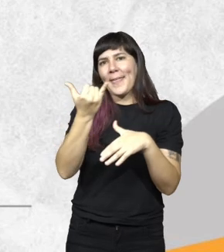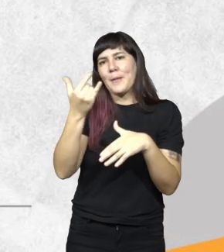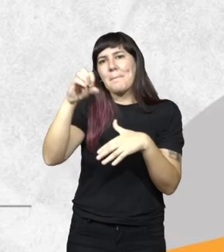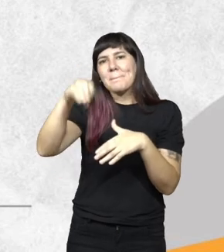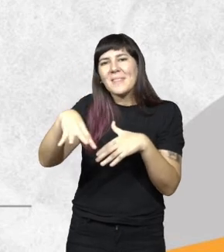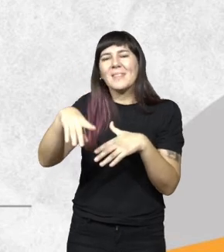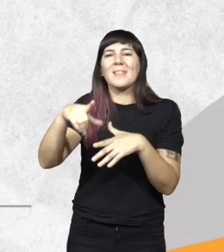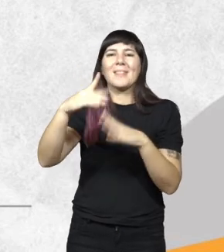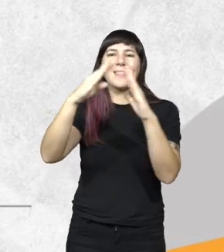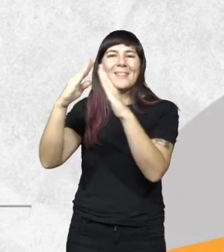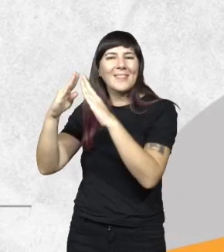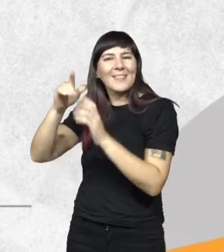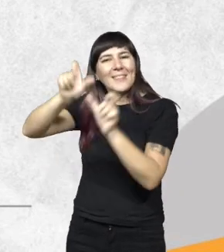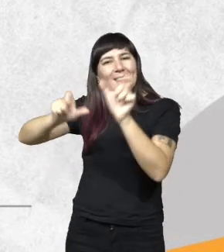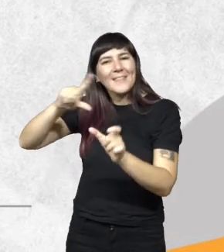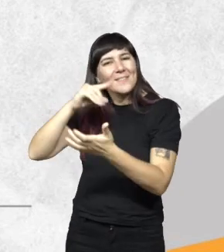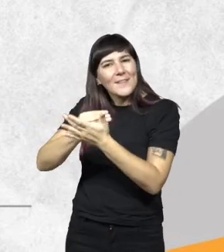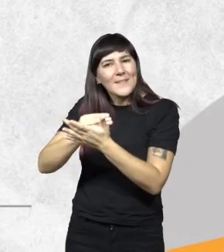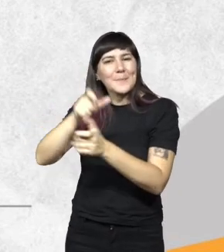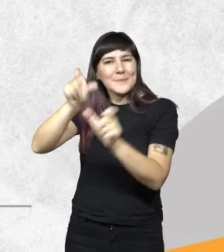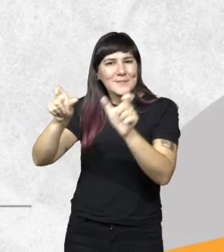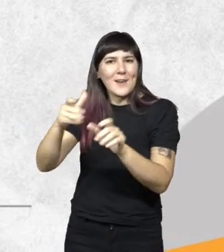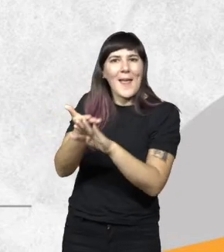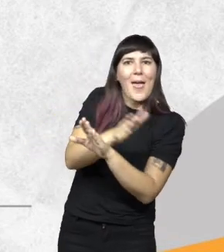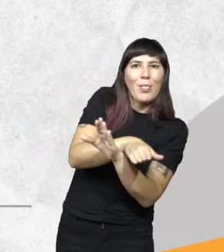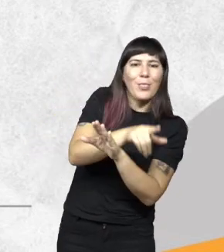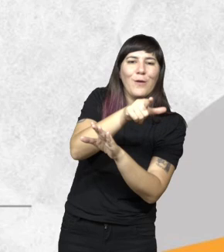encuentran los centros poblados más importantes de nuestra provincia